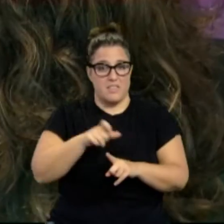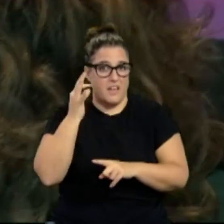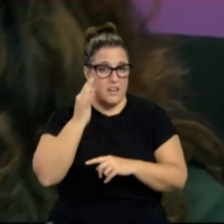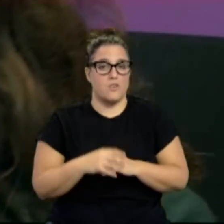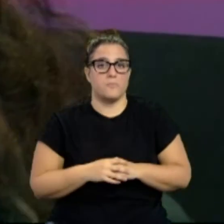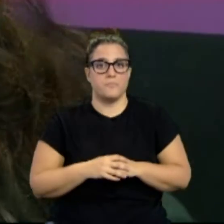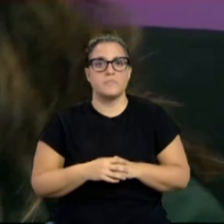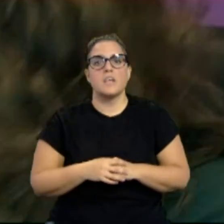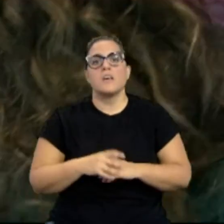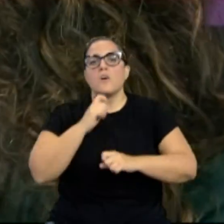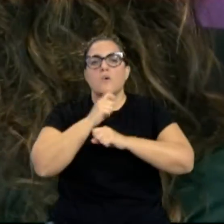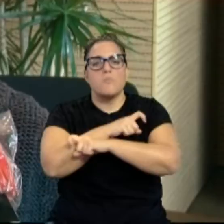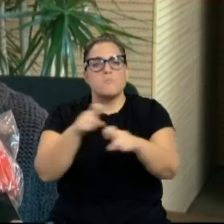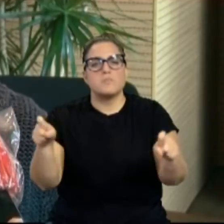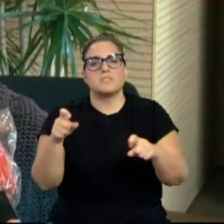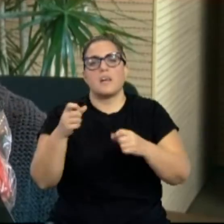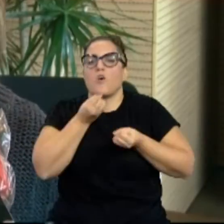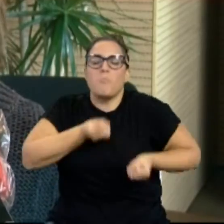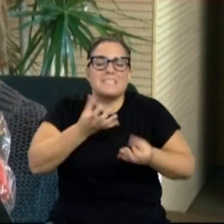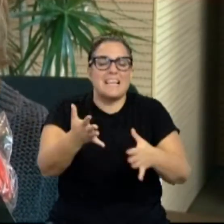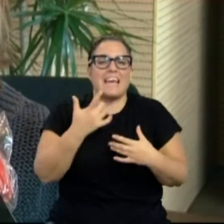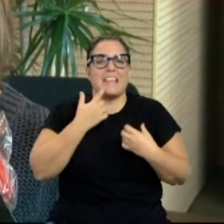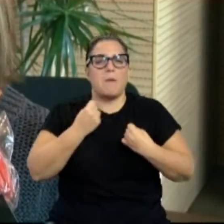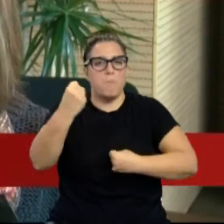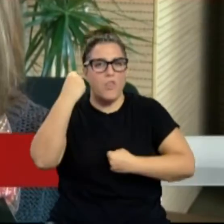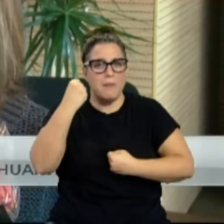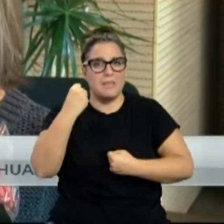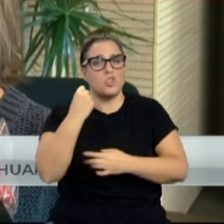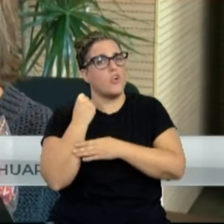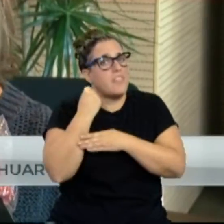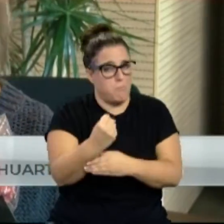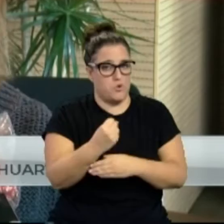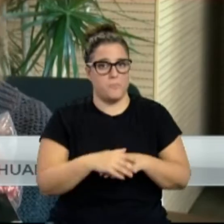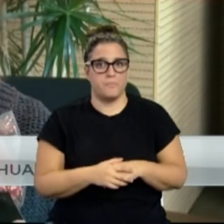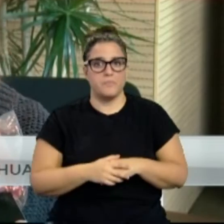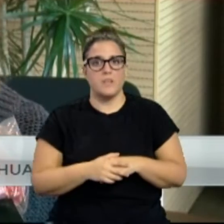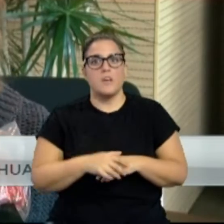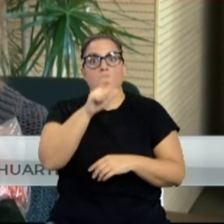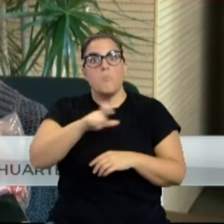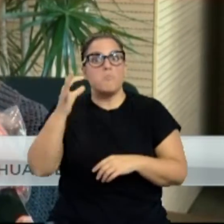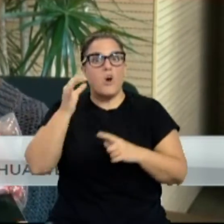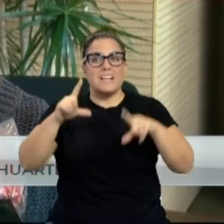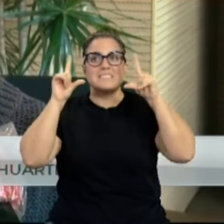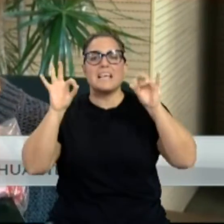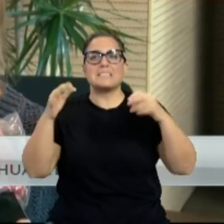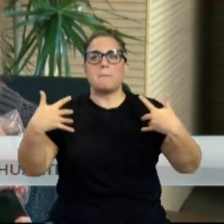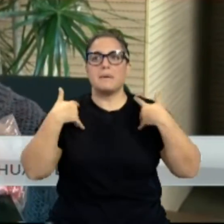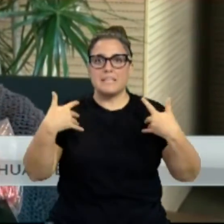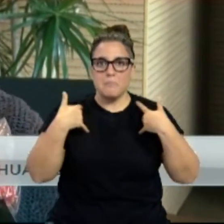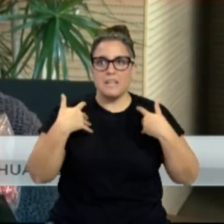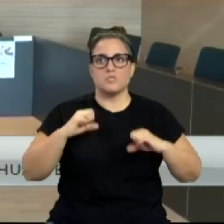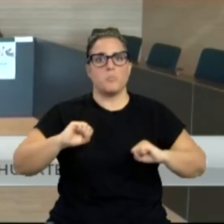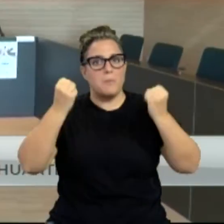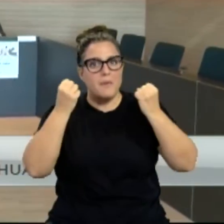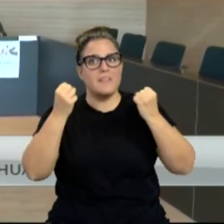empoderamiento y de apoyo entre los colectivos. Reivindicar a las mujeres, no solo como víctimas, sino víctimas, pero supervivientes y